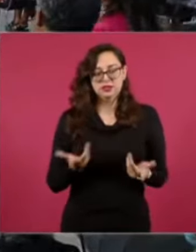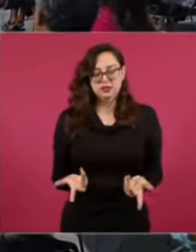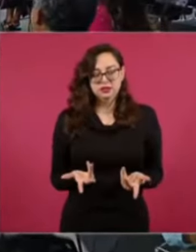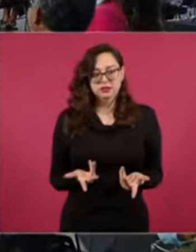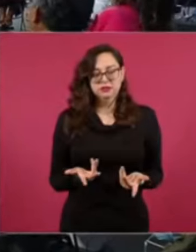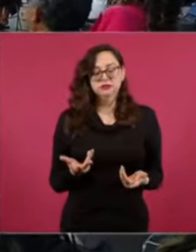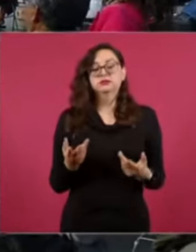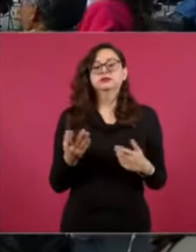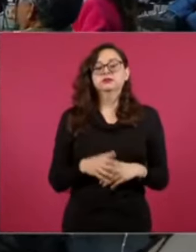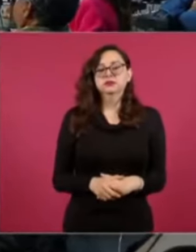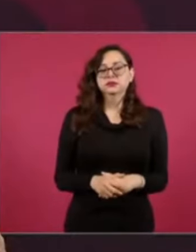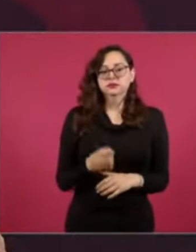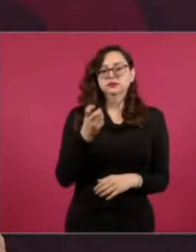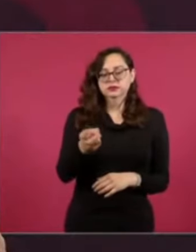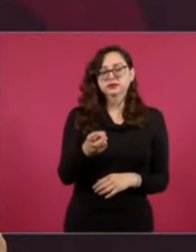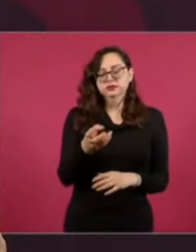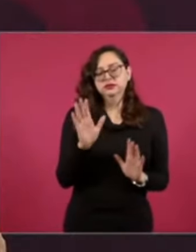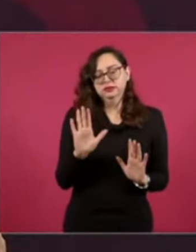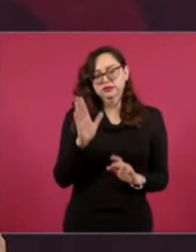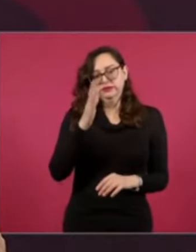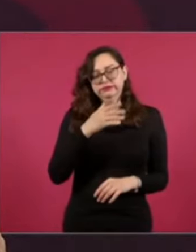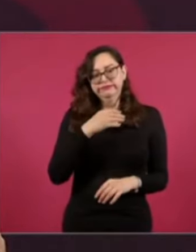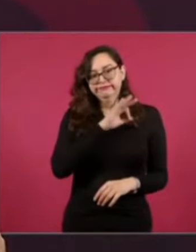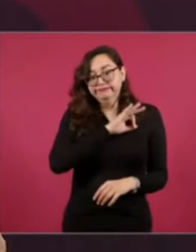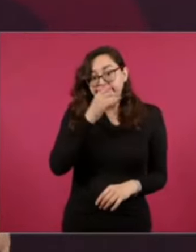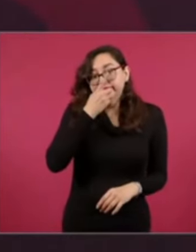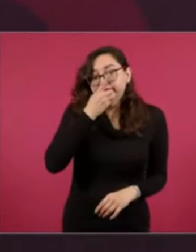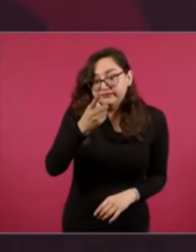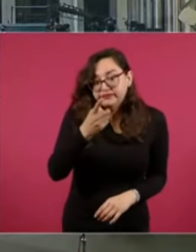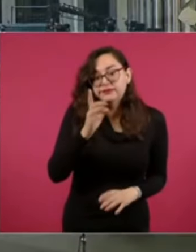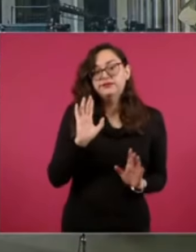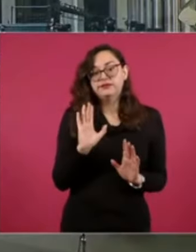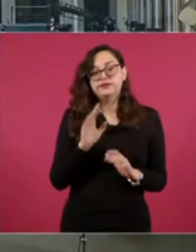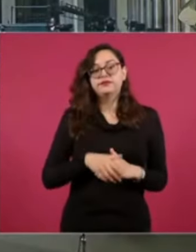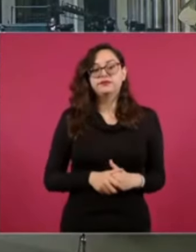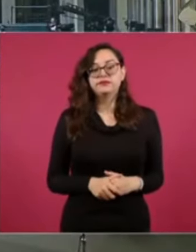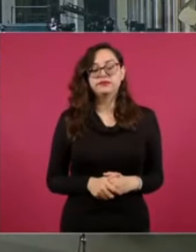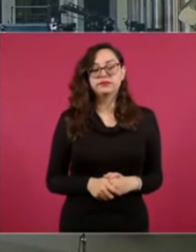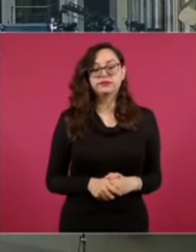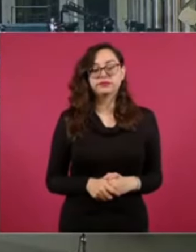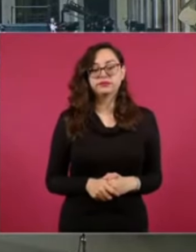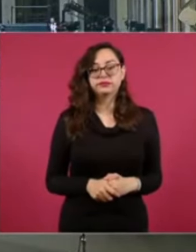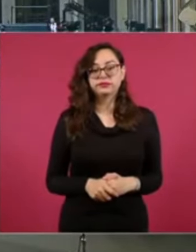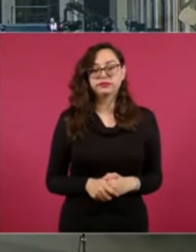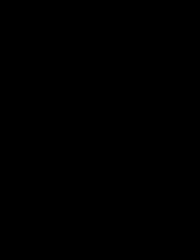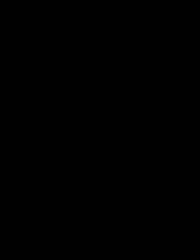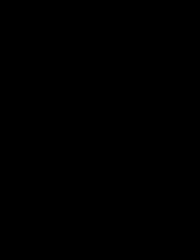Entonces. Eso es lo que. Podemos comentar. Gracias.